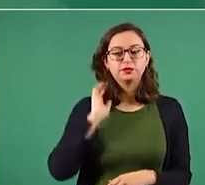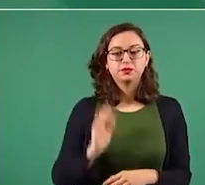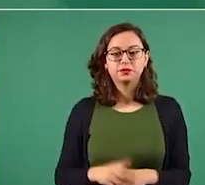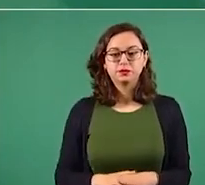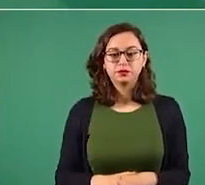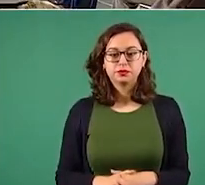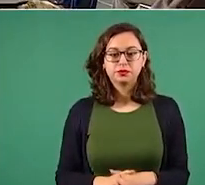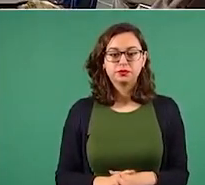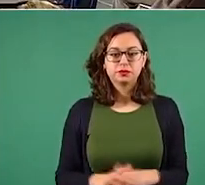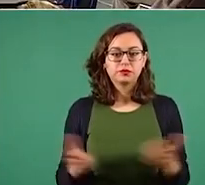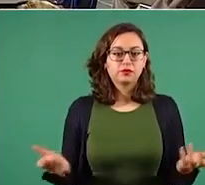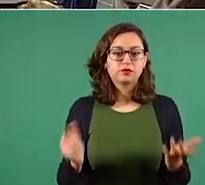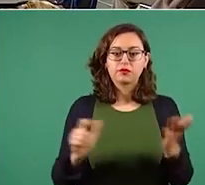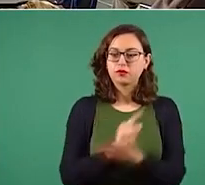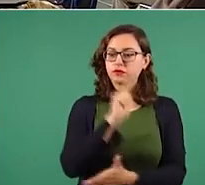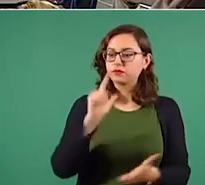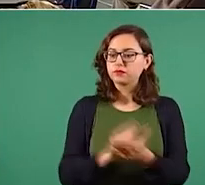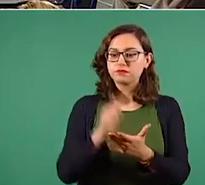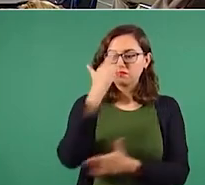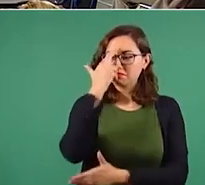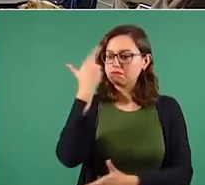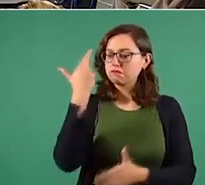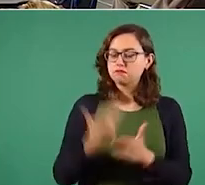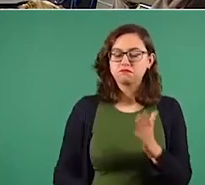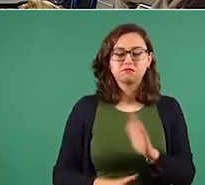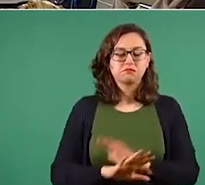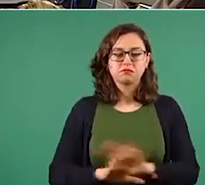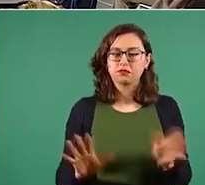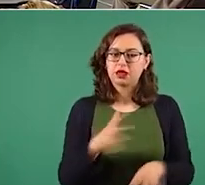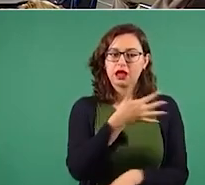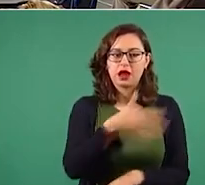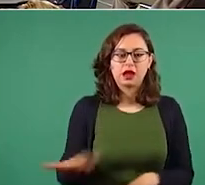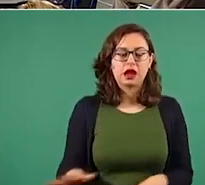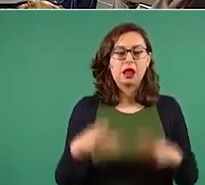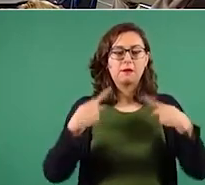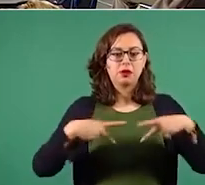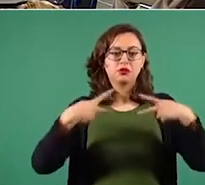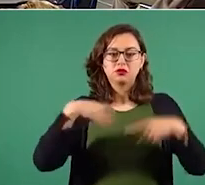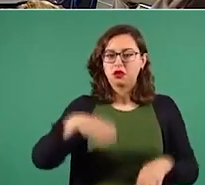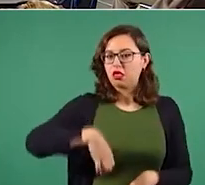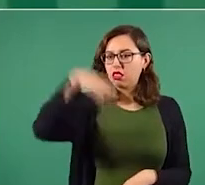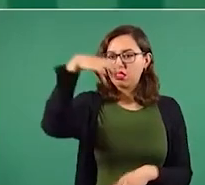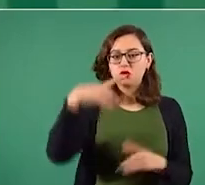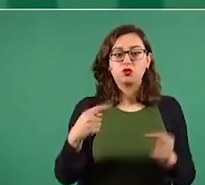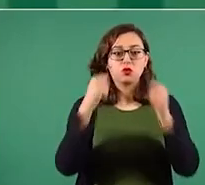delito de cualquier edad. o sea, cero tortura.